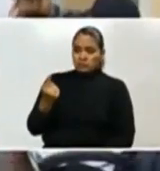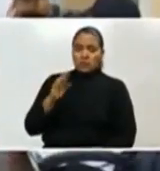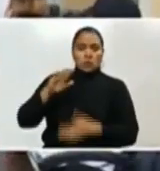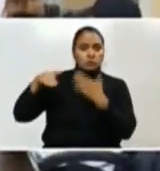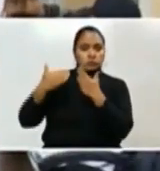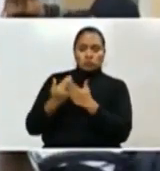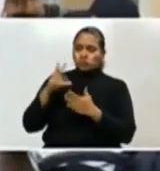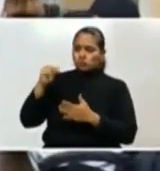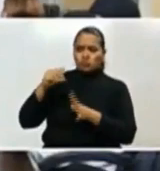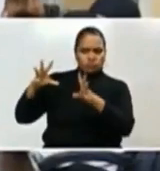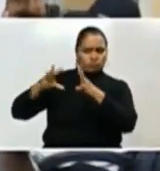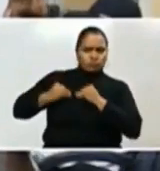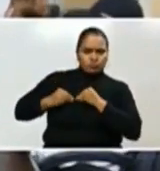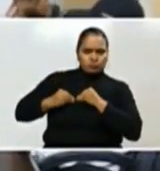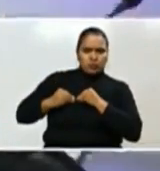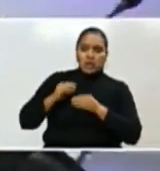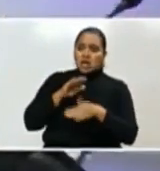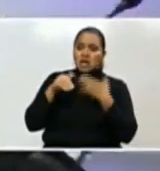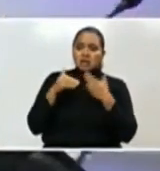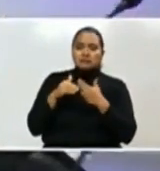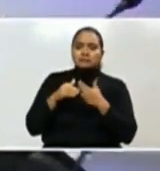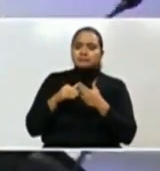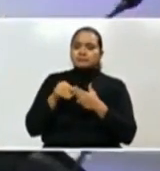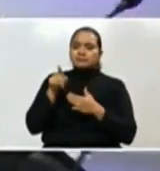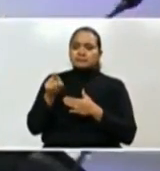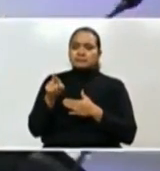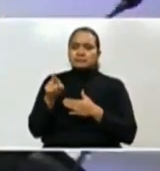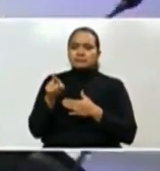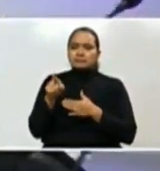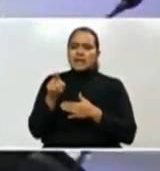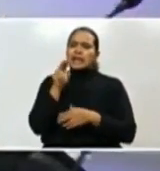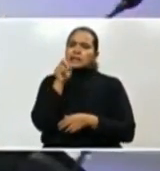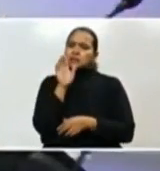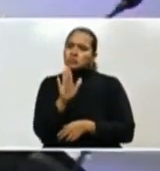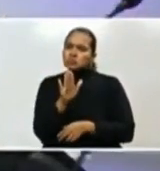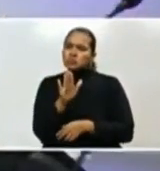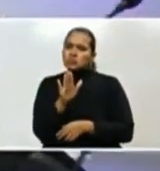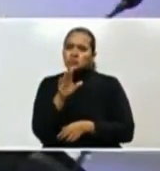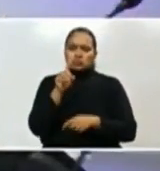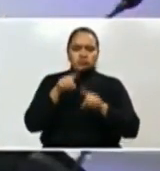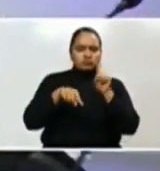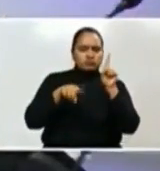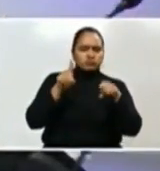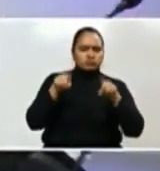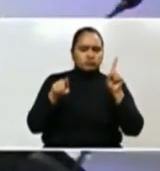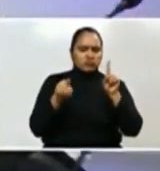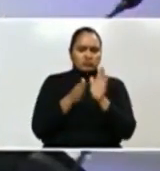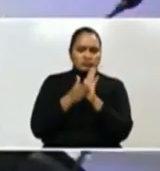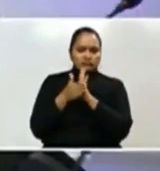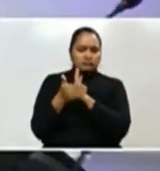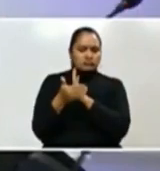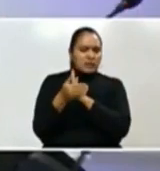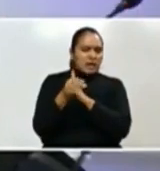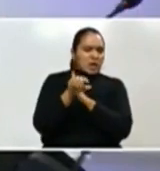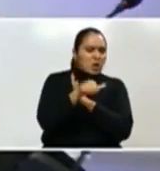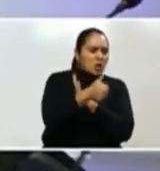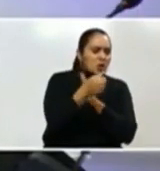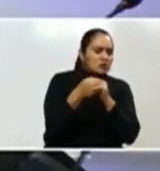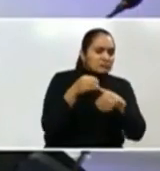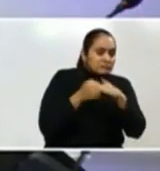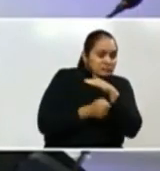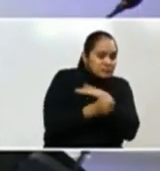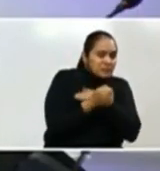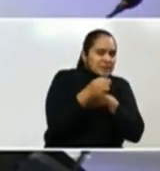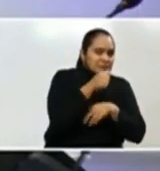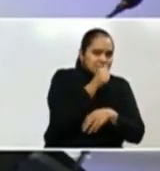no vamos a permitir ningún tipo de abuso, ningún tipo de mañas o corrupción en esta operación.